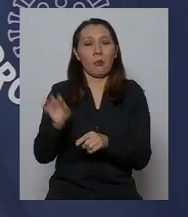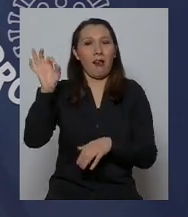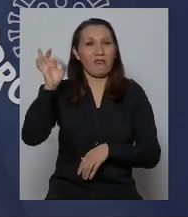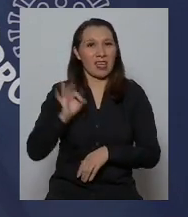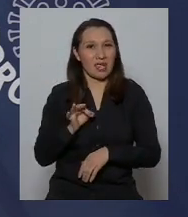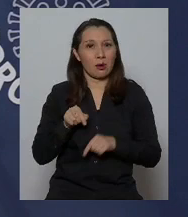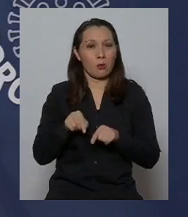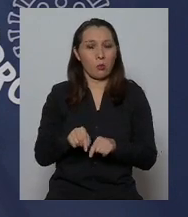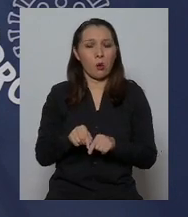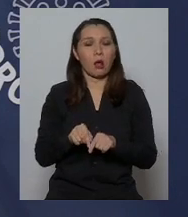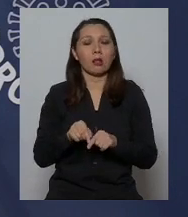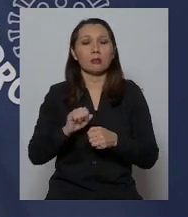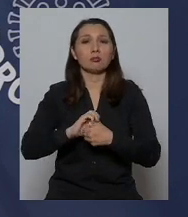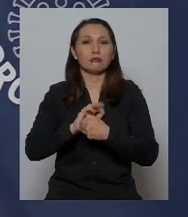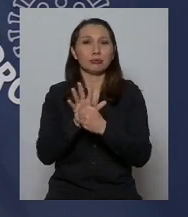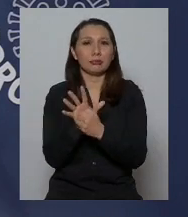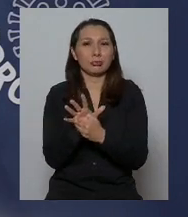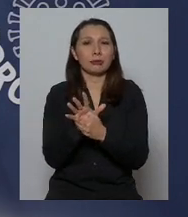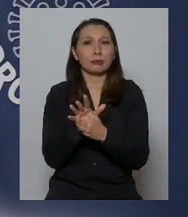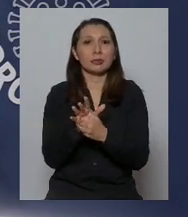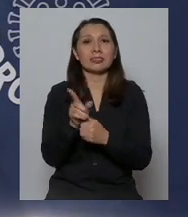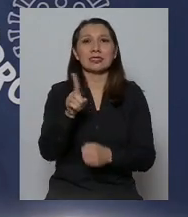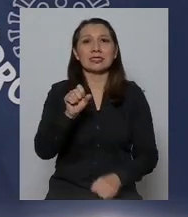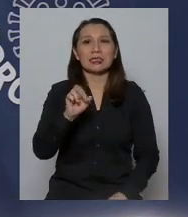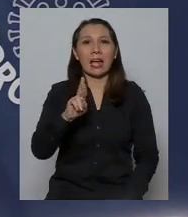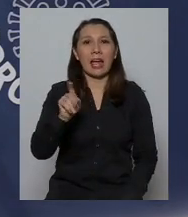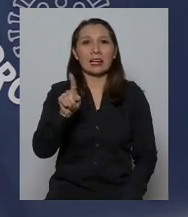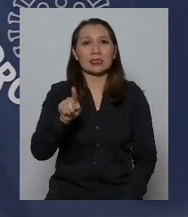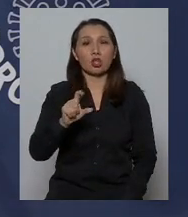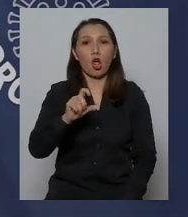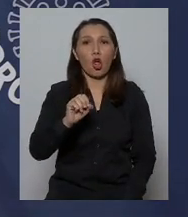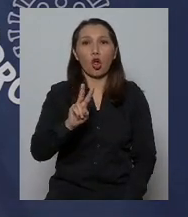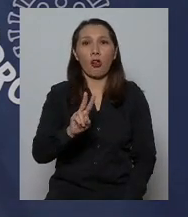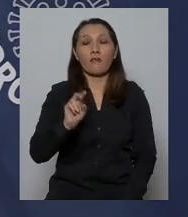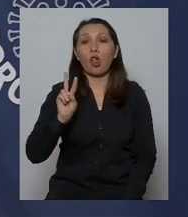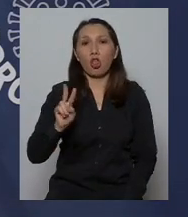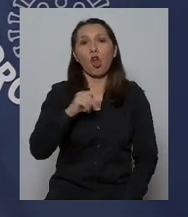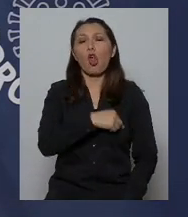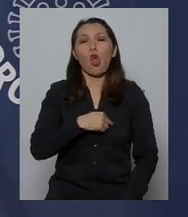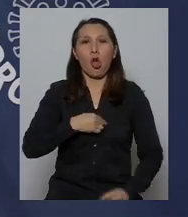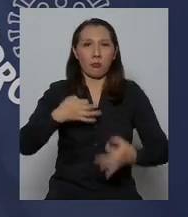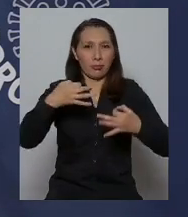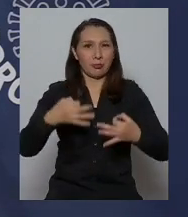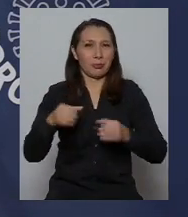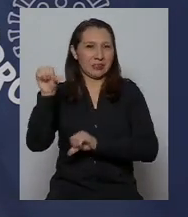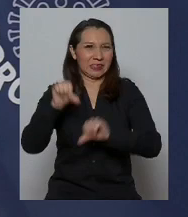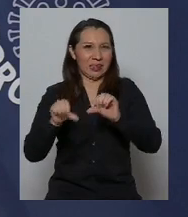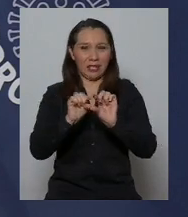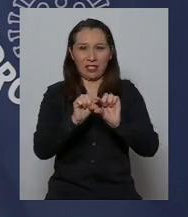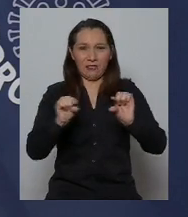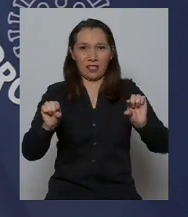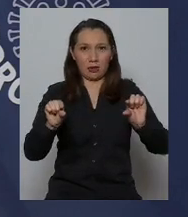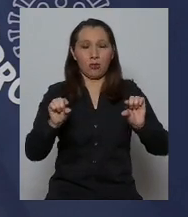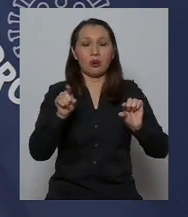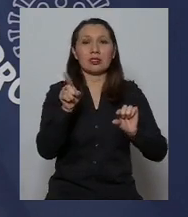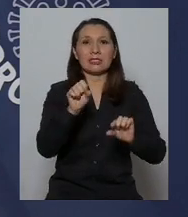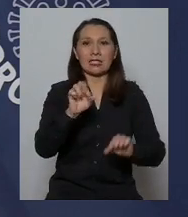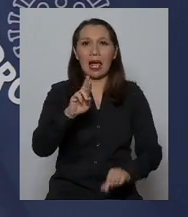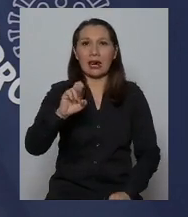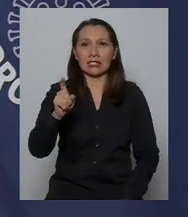coronavirus SARS-CoV-2, que es el nombre técnico que tiene este